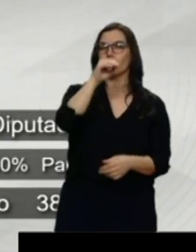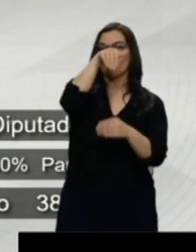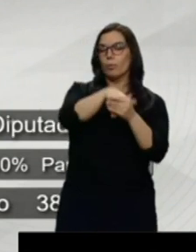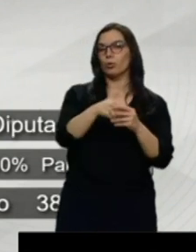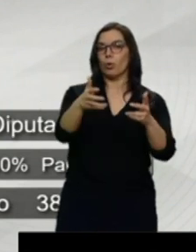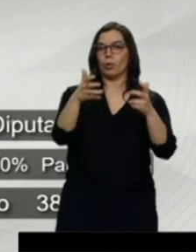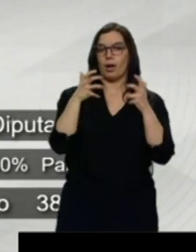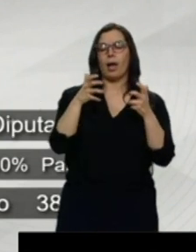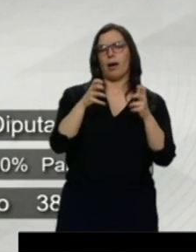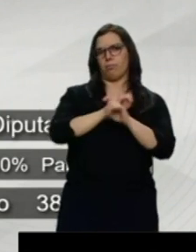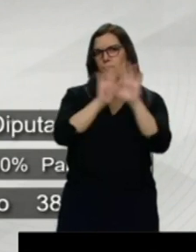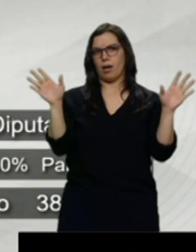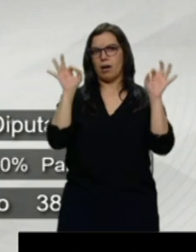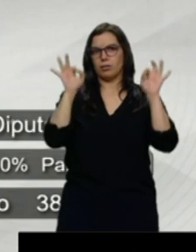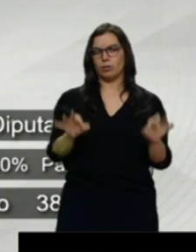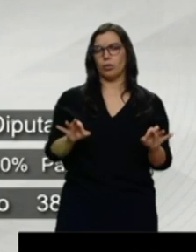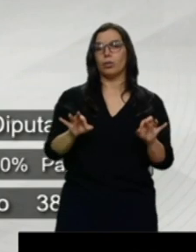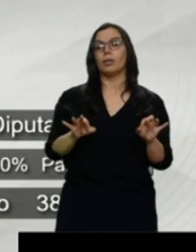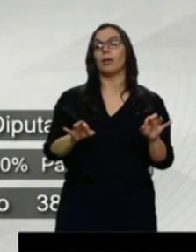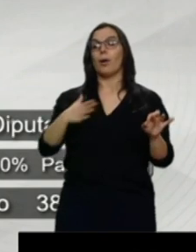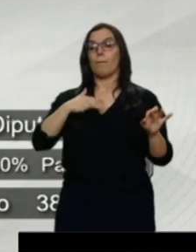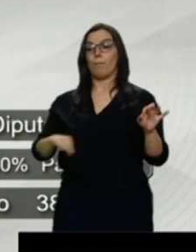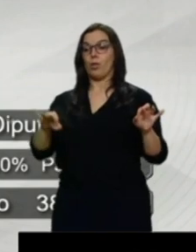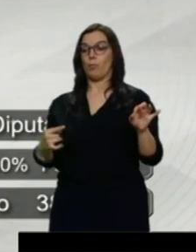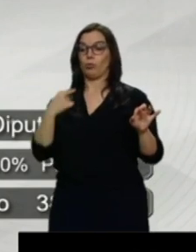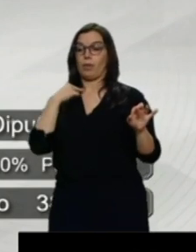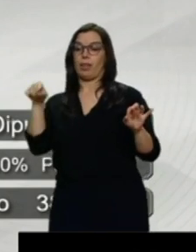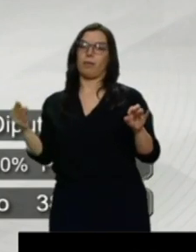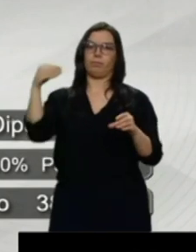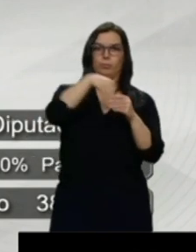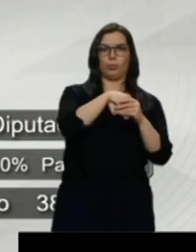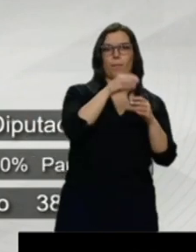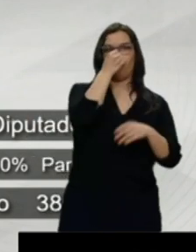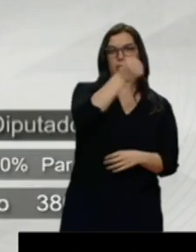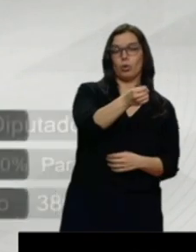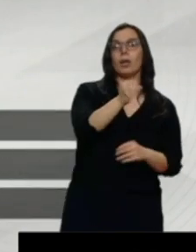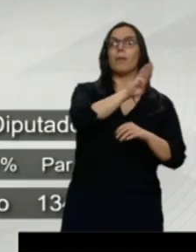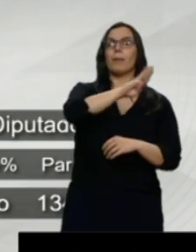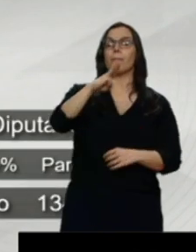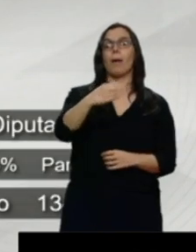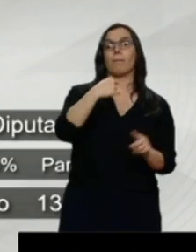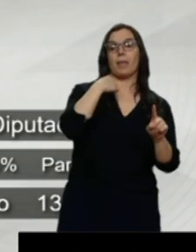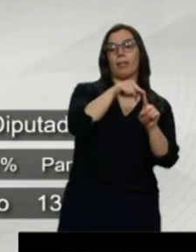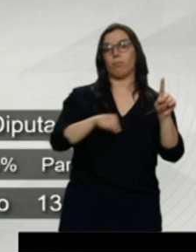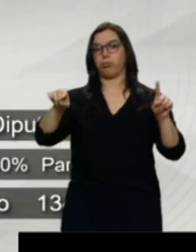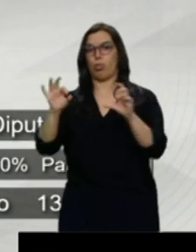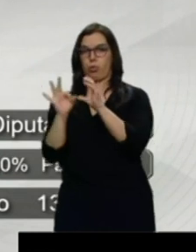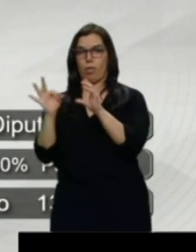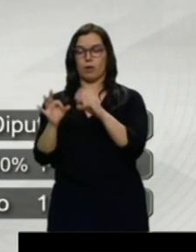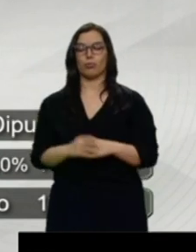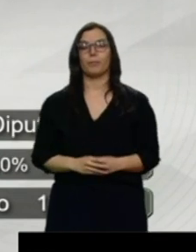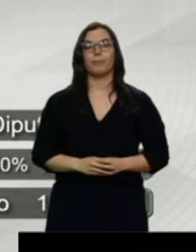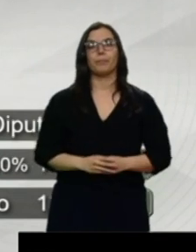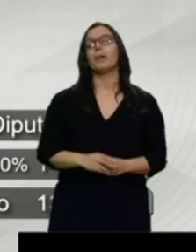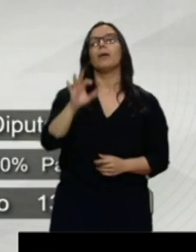claramente y se hace con el diputado que pierde Unidas Podemos. Los populares pierden uno que pasa a Ciudadanos. En Palencia el PSOE se alza con la